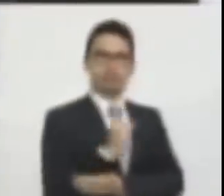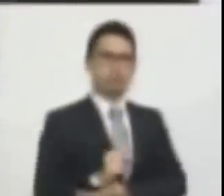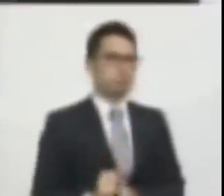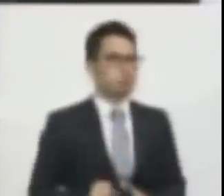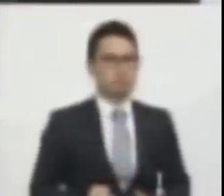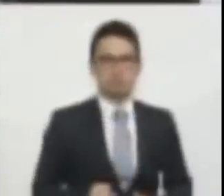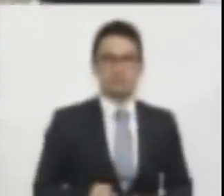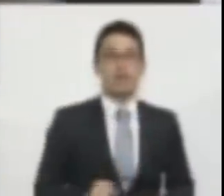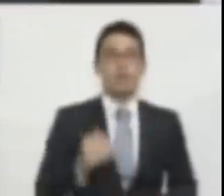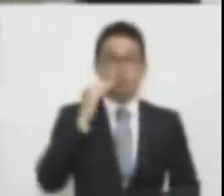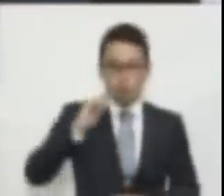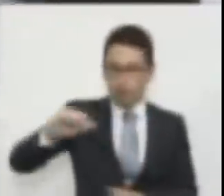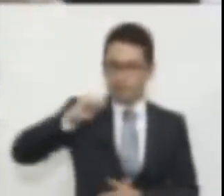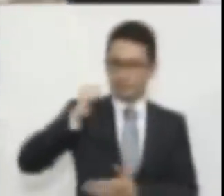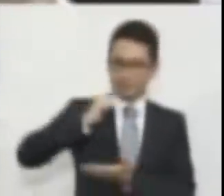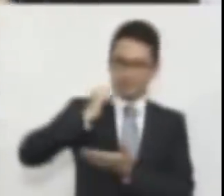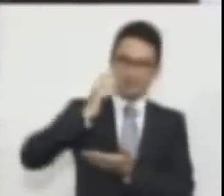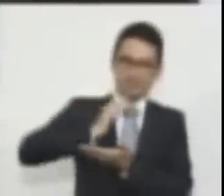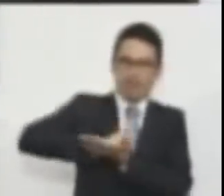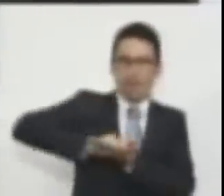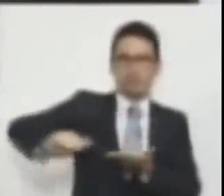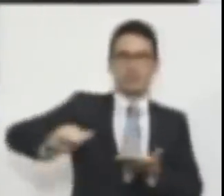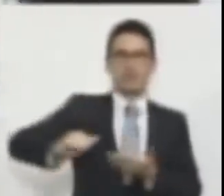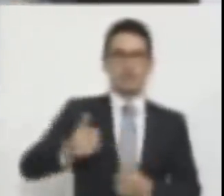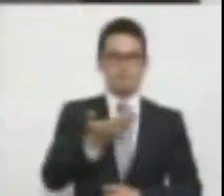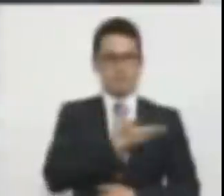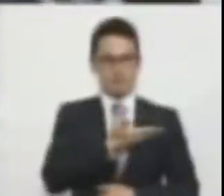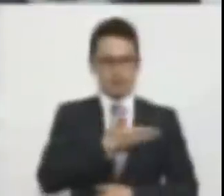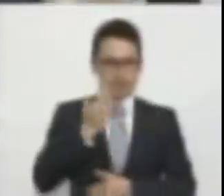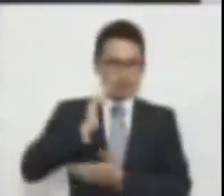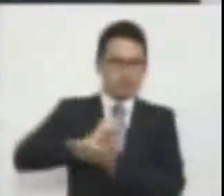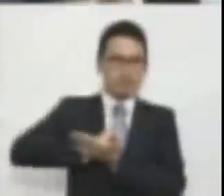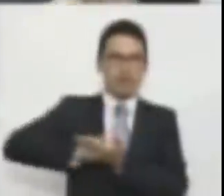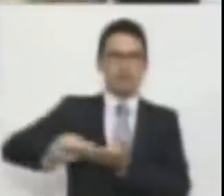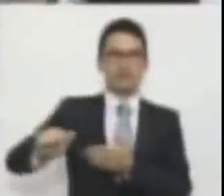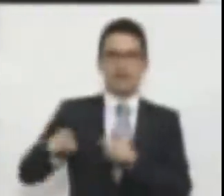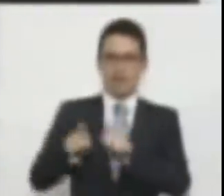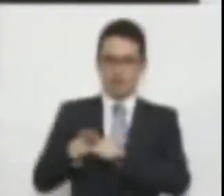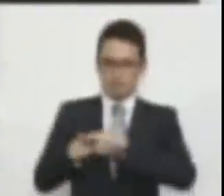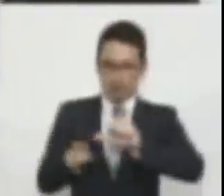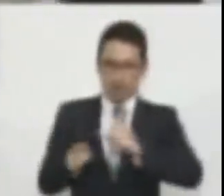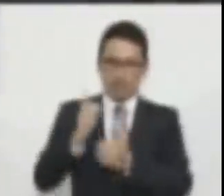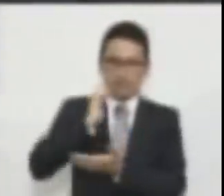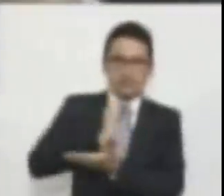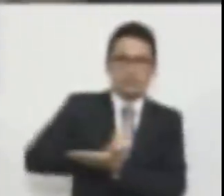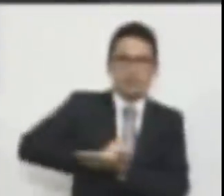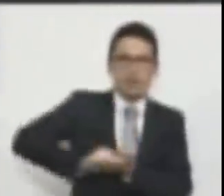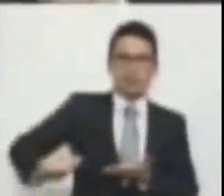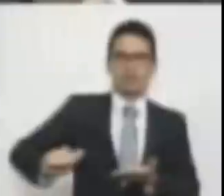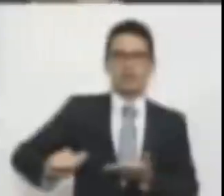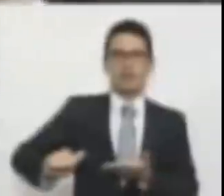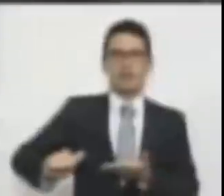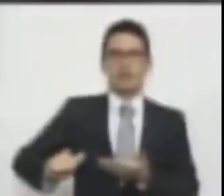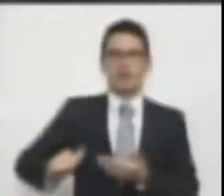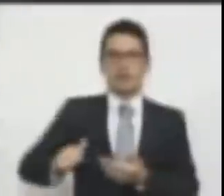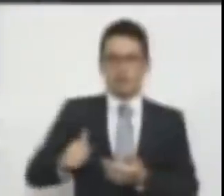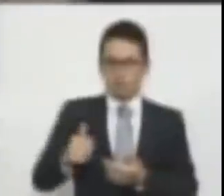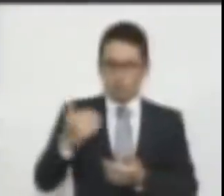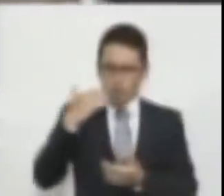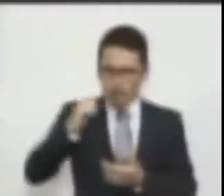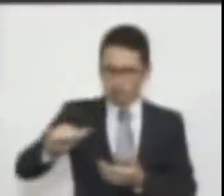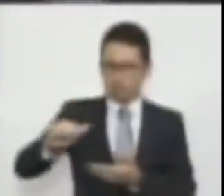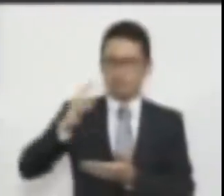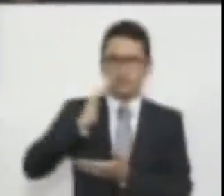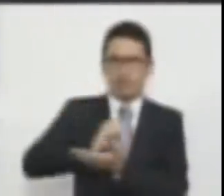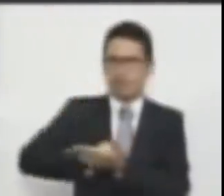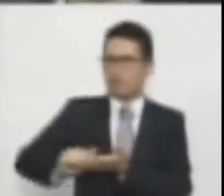la mujer como madre es santa la mujer como hermana es santa la mujer como hija es santa la